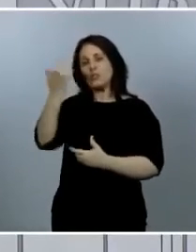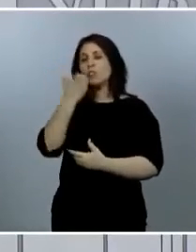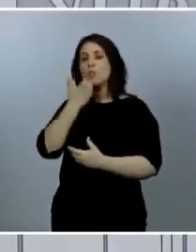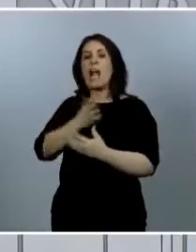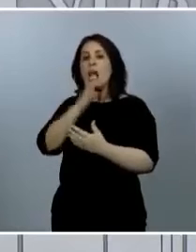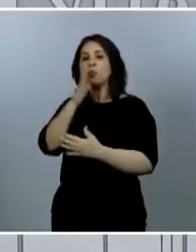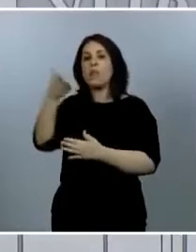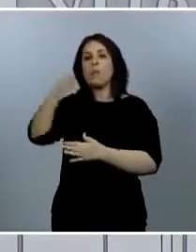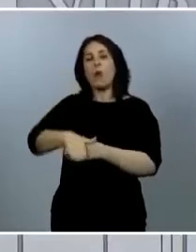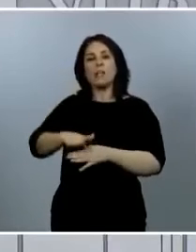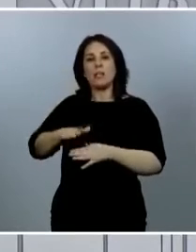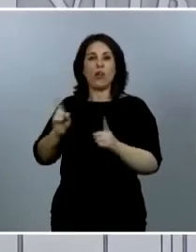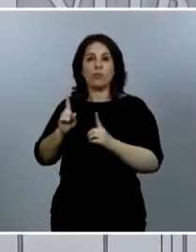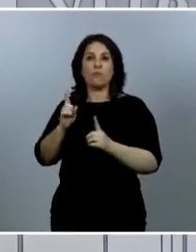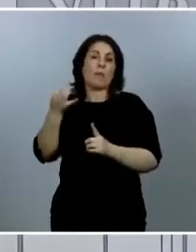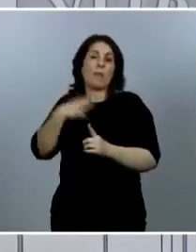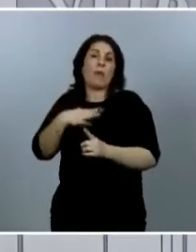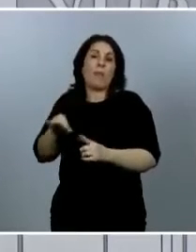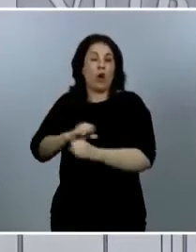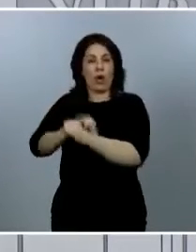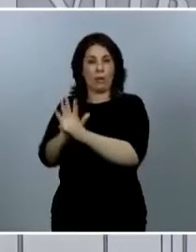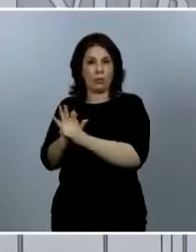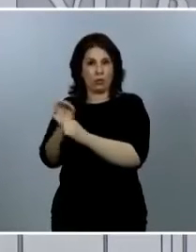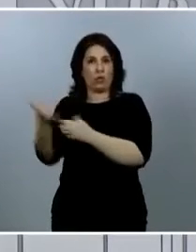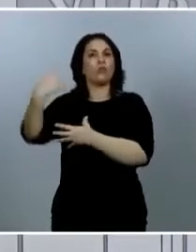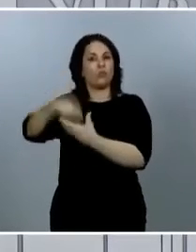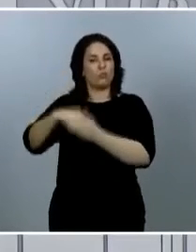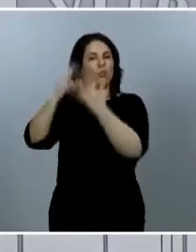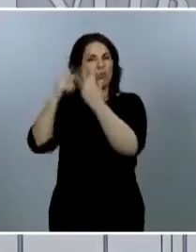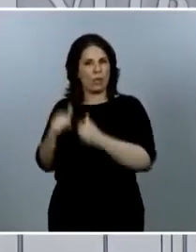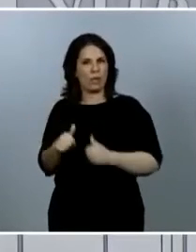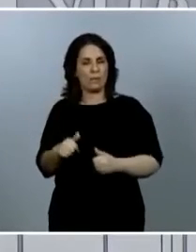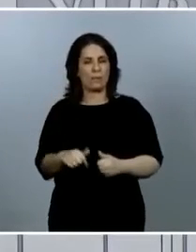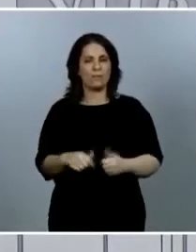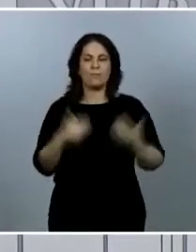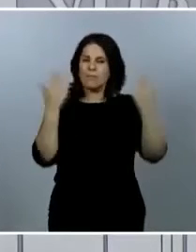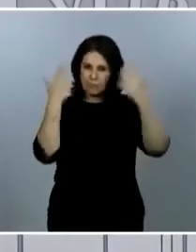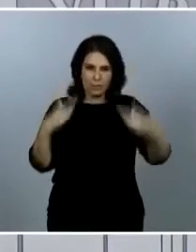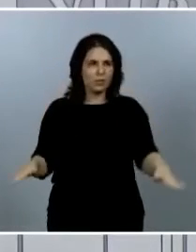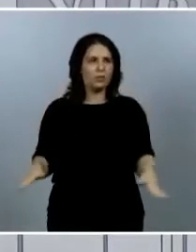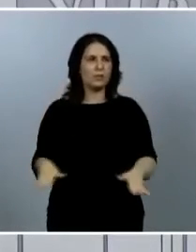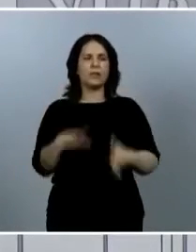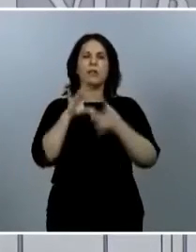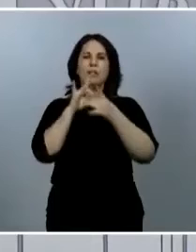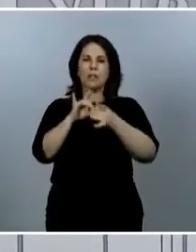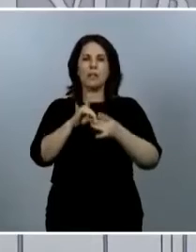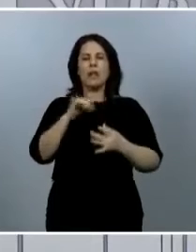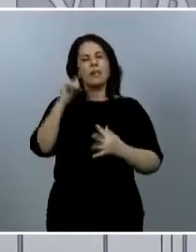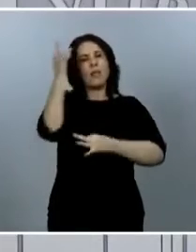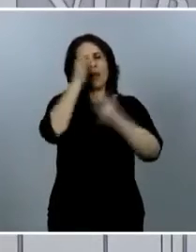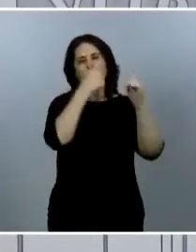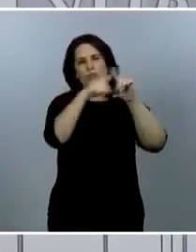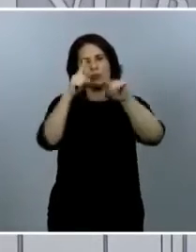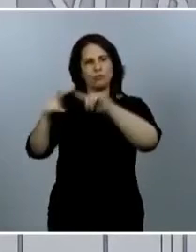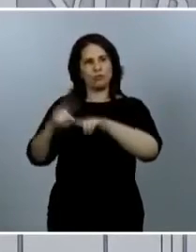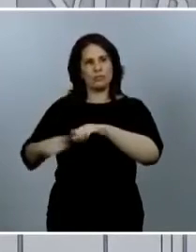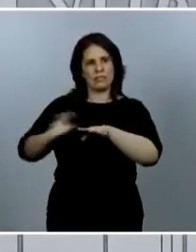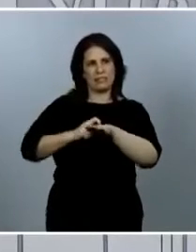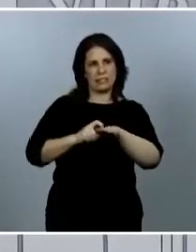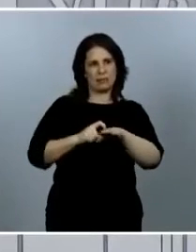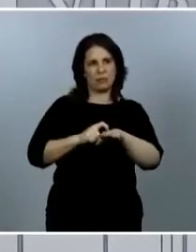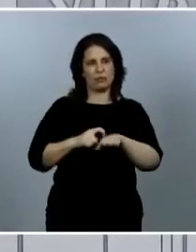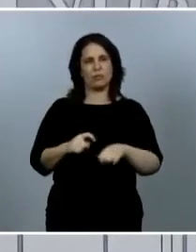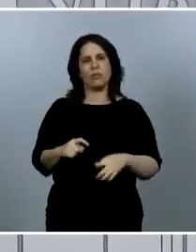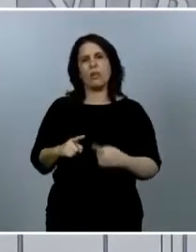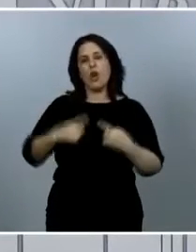salvo el posible coronavirus. Nosotros en todo caso tenemos diferentes tipos de datos tenemos los datos de los confirmados tenemos los